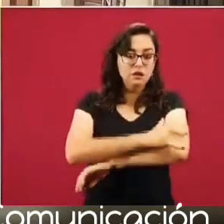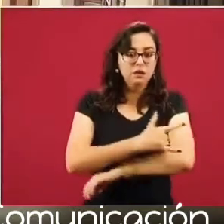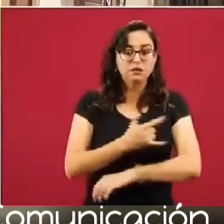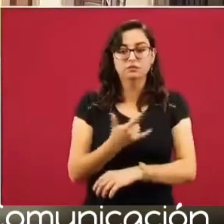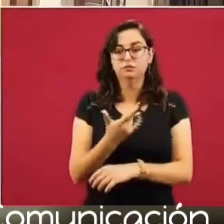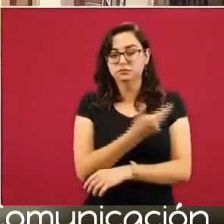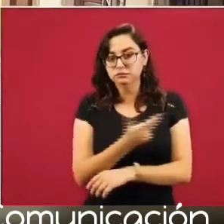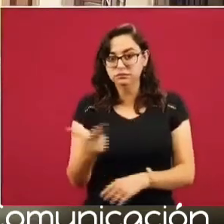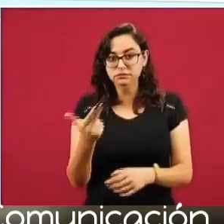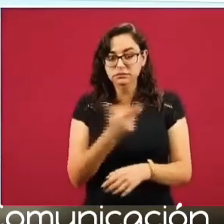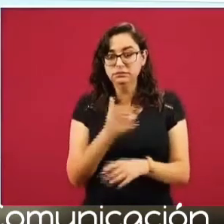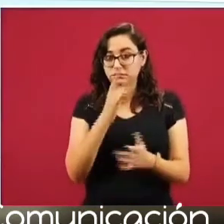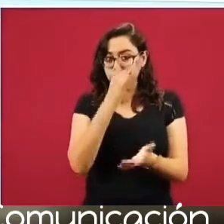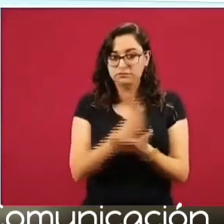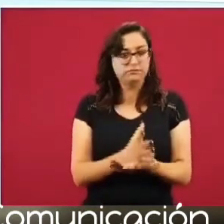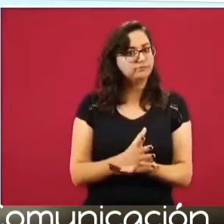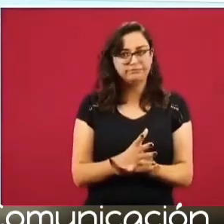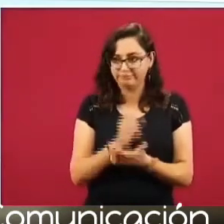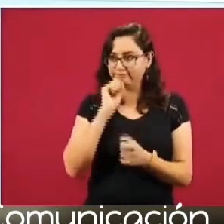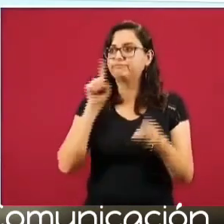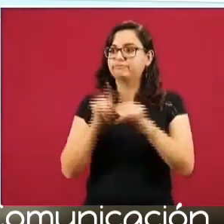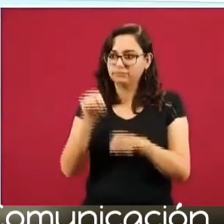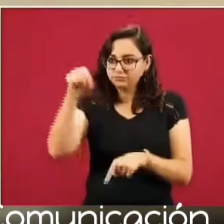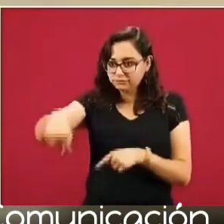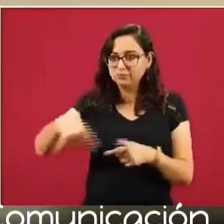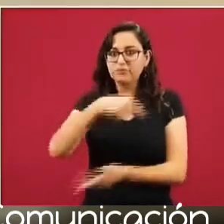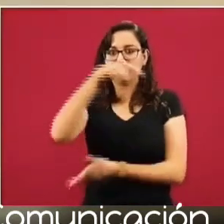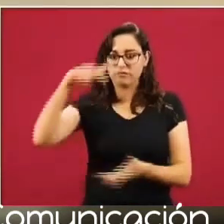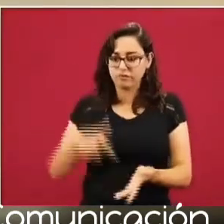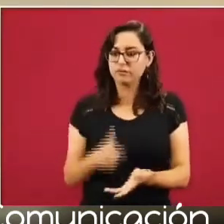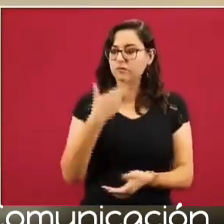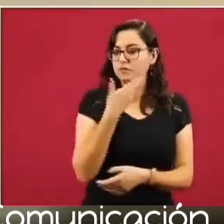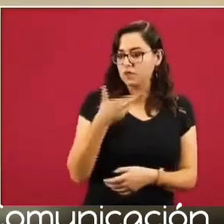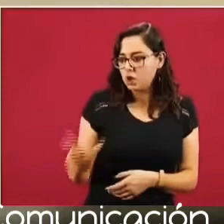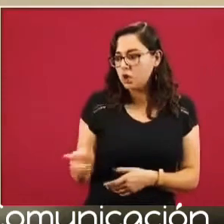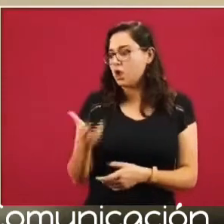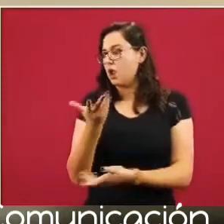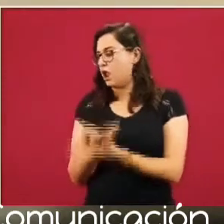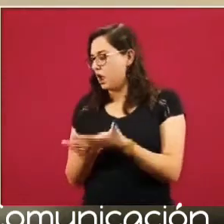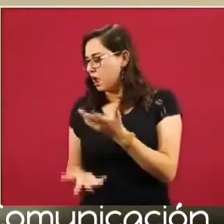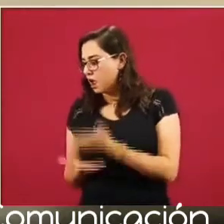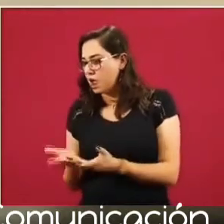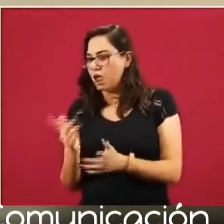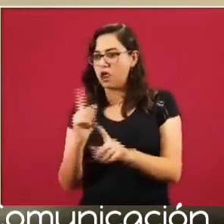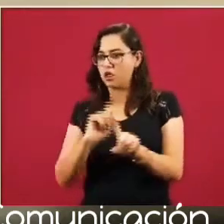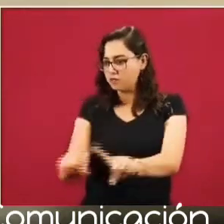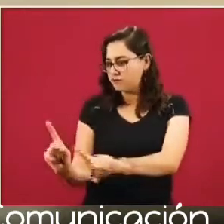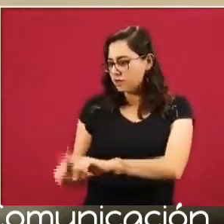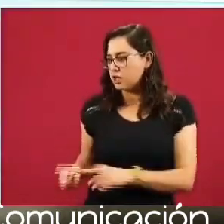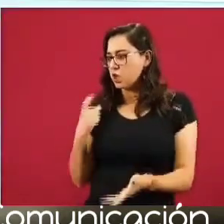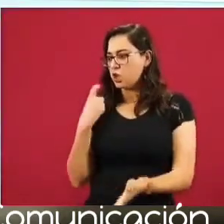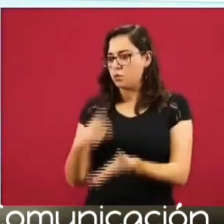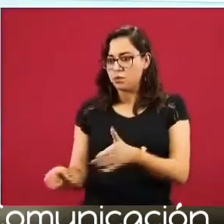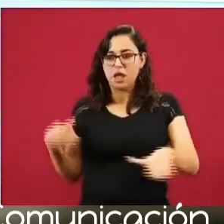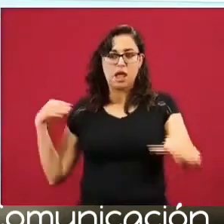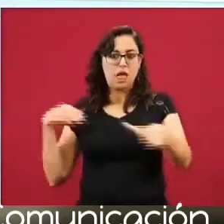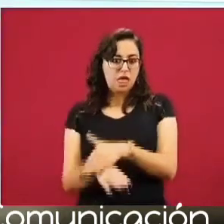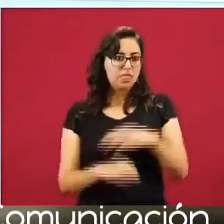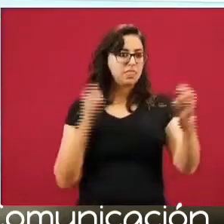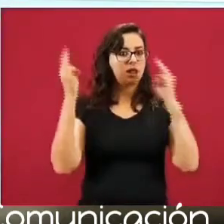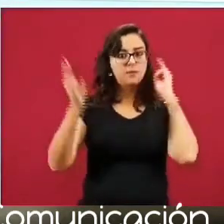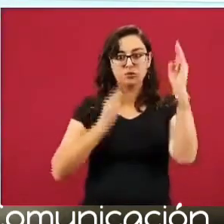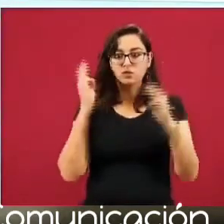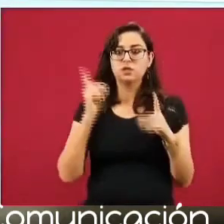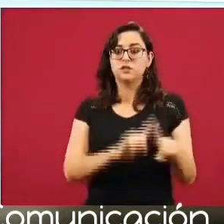gasta cuando llega a la localidad, en el restaurante, en las artesanías, cuando va a los museos, y esto tiene un impacto muy importante